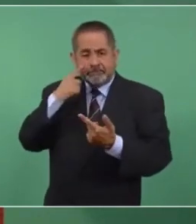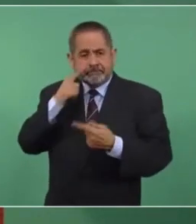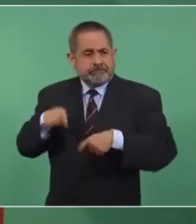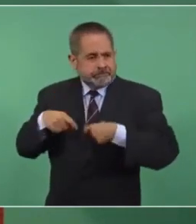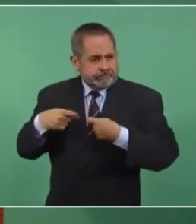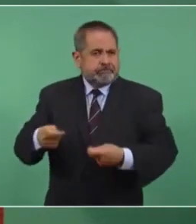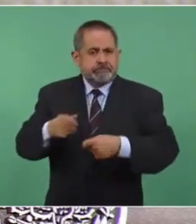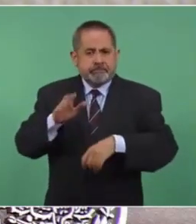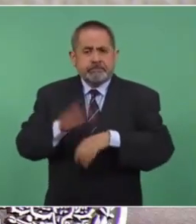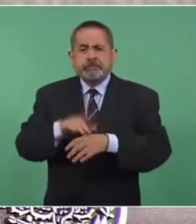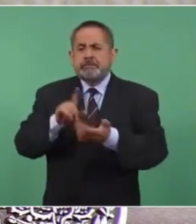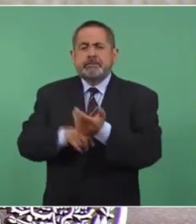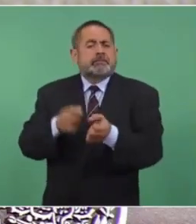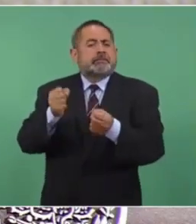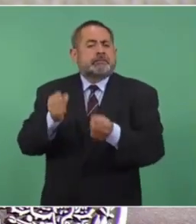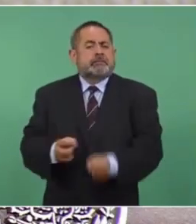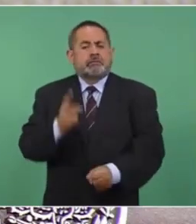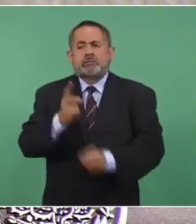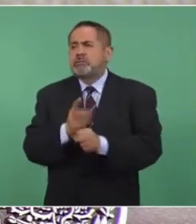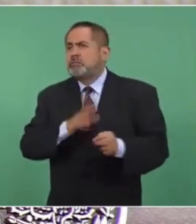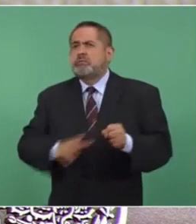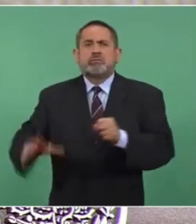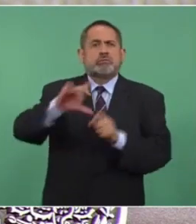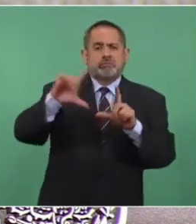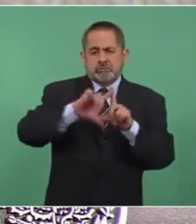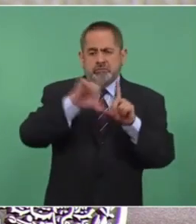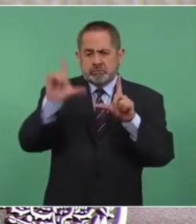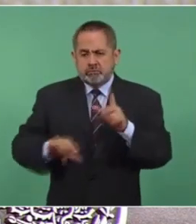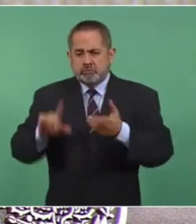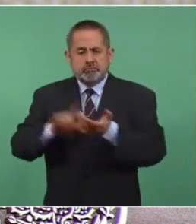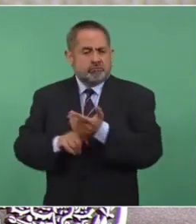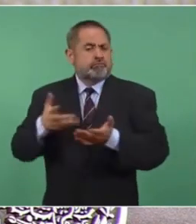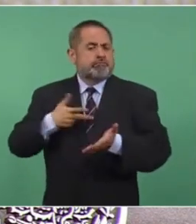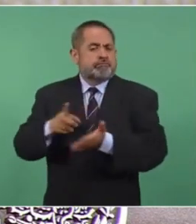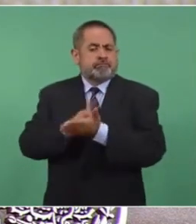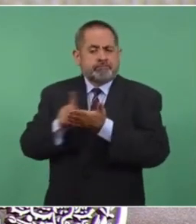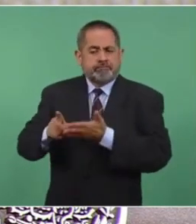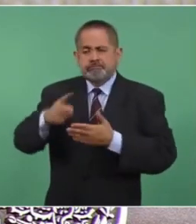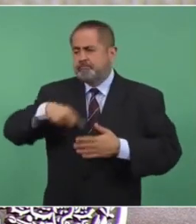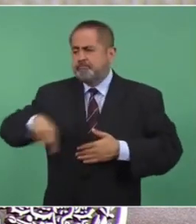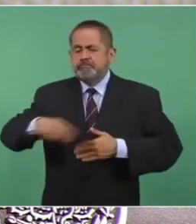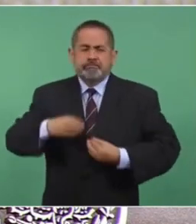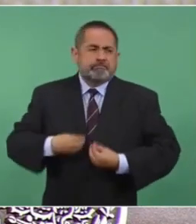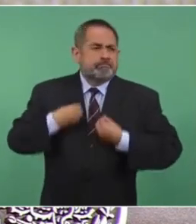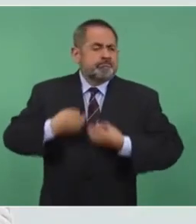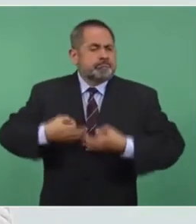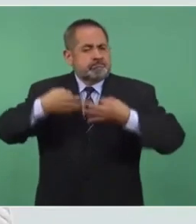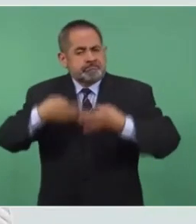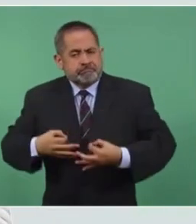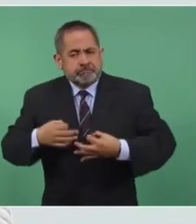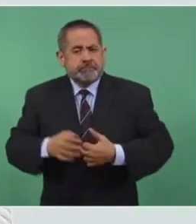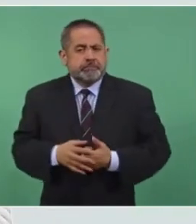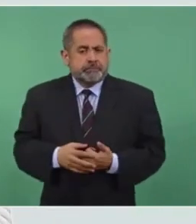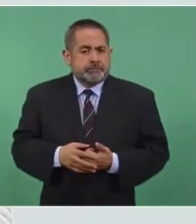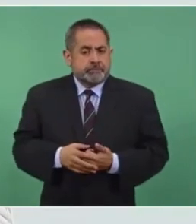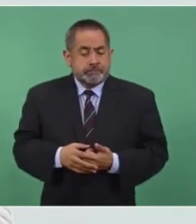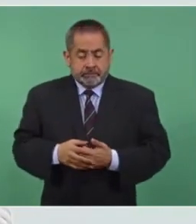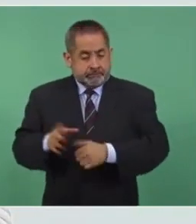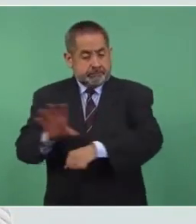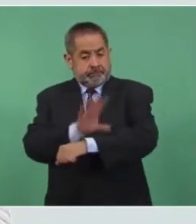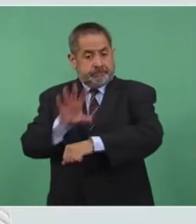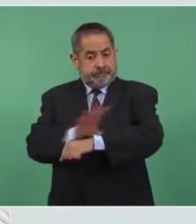garantizar la seguridad nacional y el derecho humano a la vida digna. La electricidad